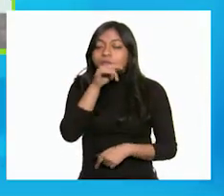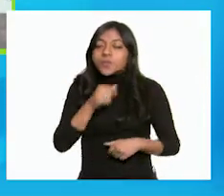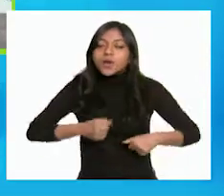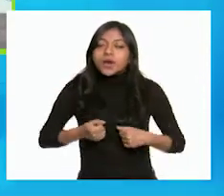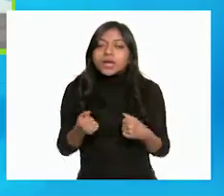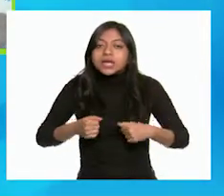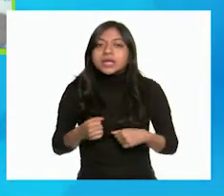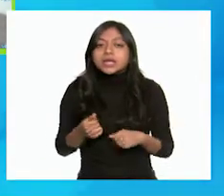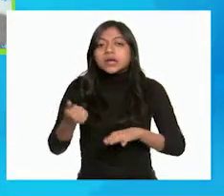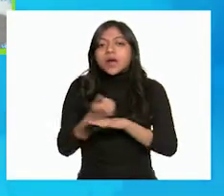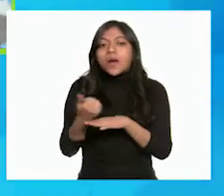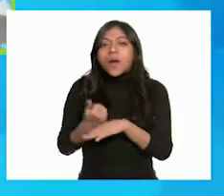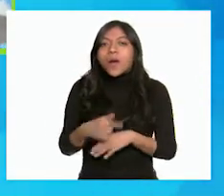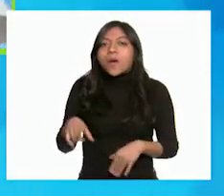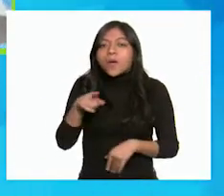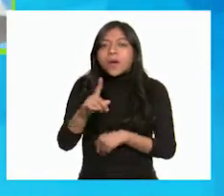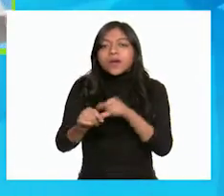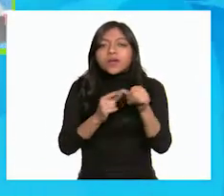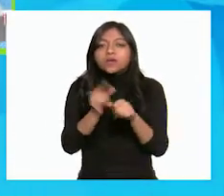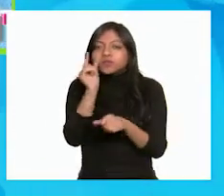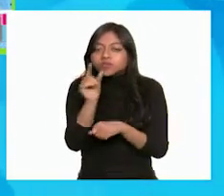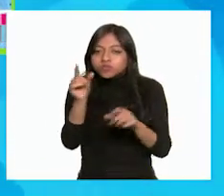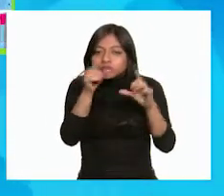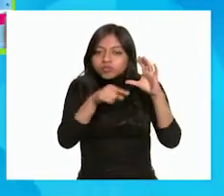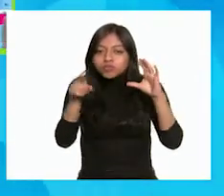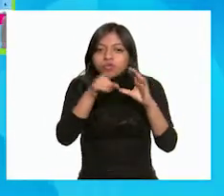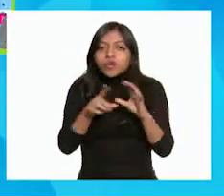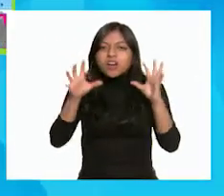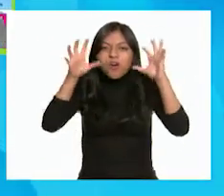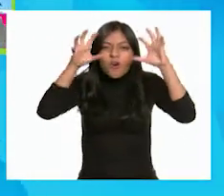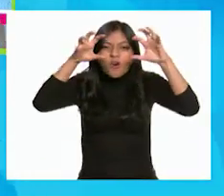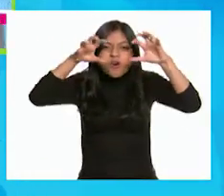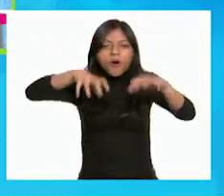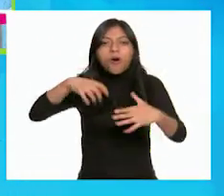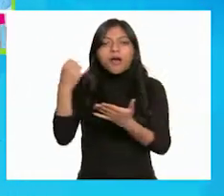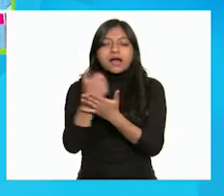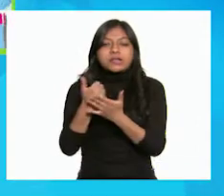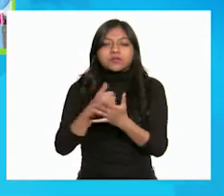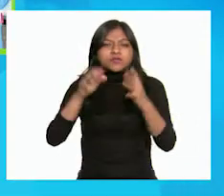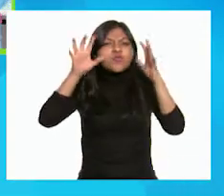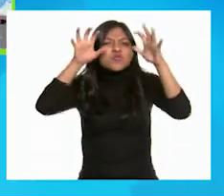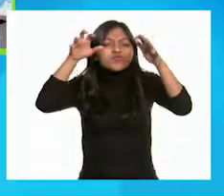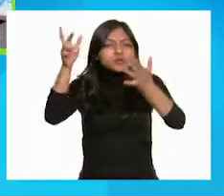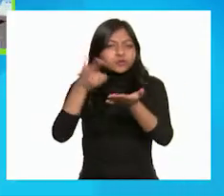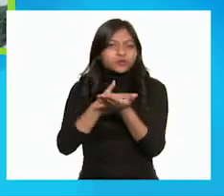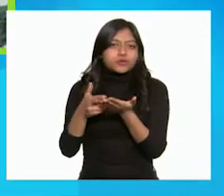un bicho bola, a un monstruo azul y a un monstruo rosa.